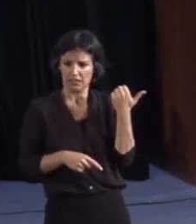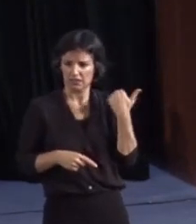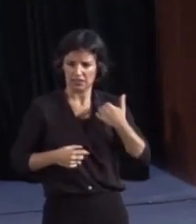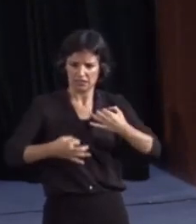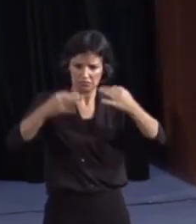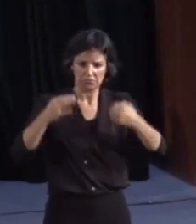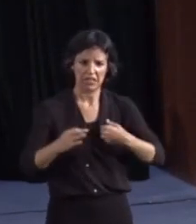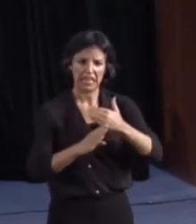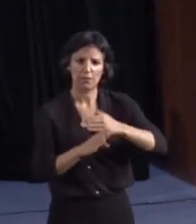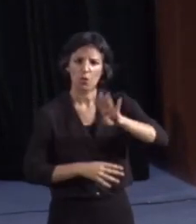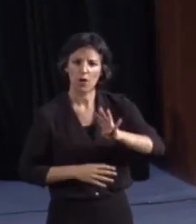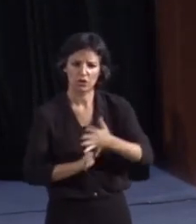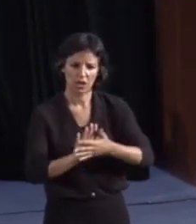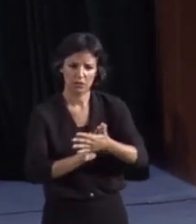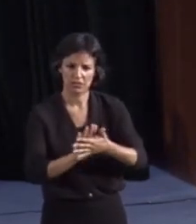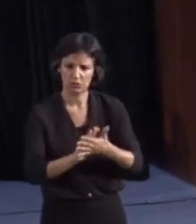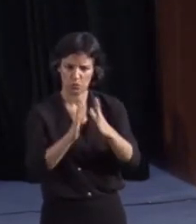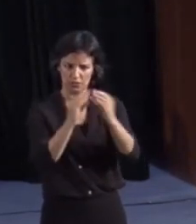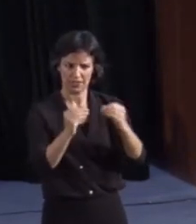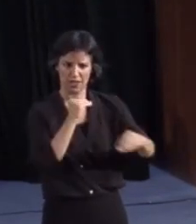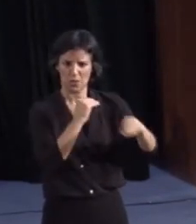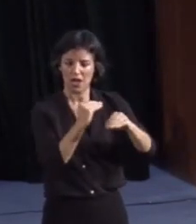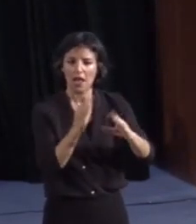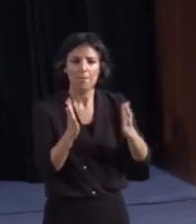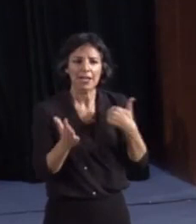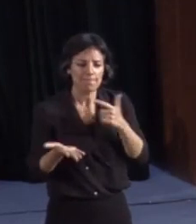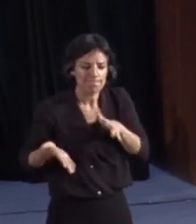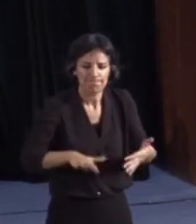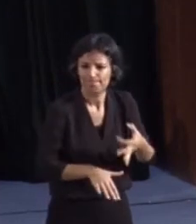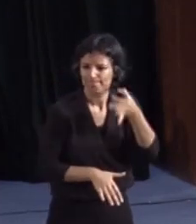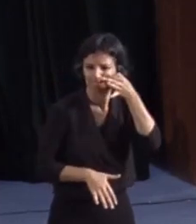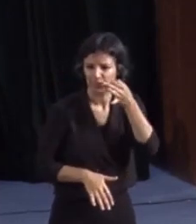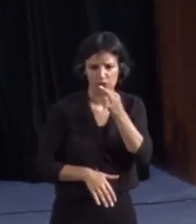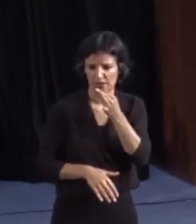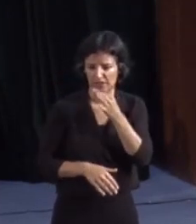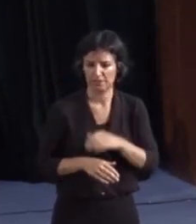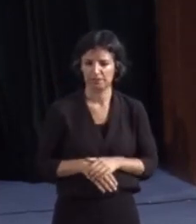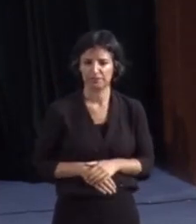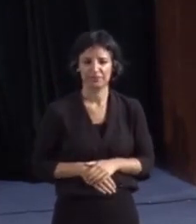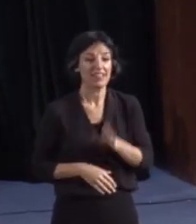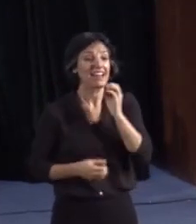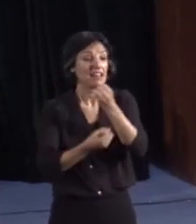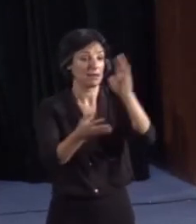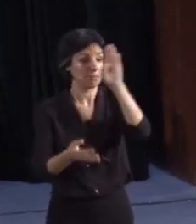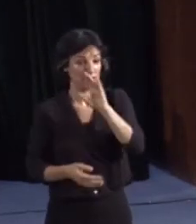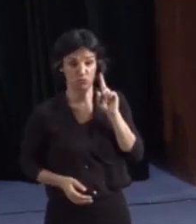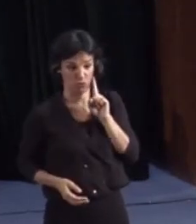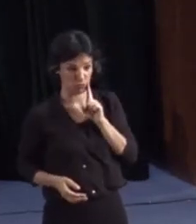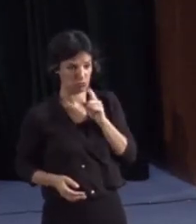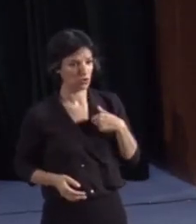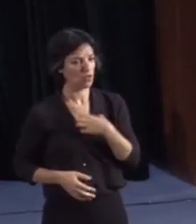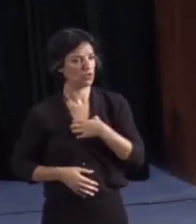con su nivel 4, pero no es efectivo. Ya he mencionado que yo soy hijo de sordo y funcionario